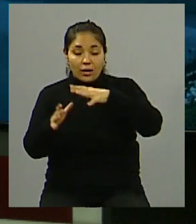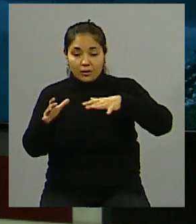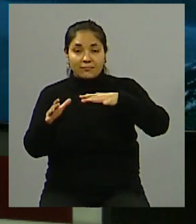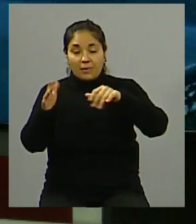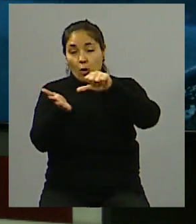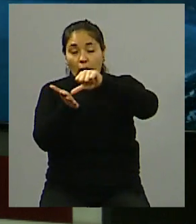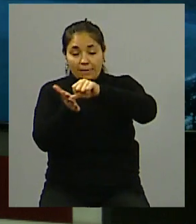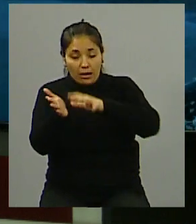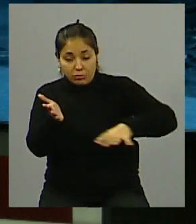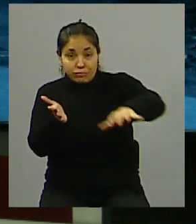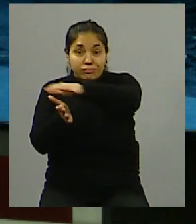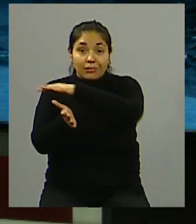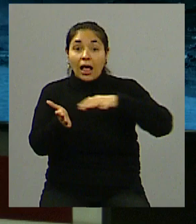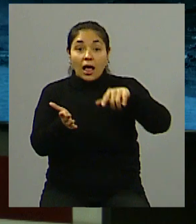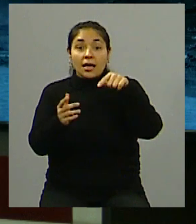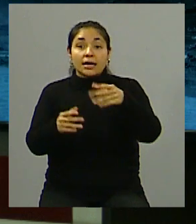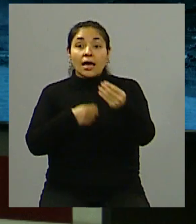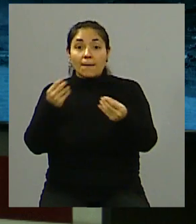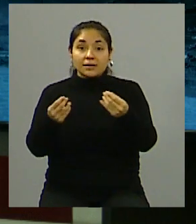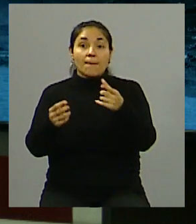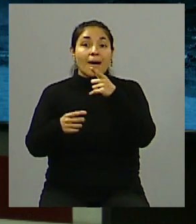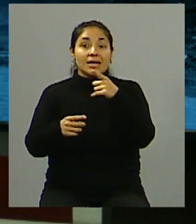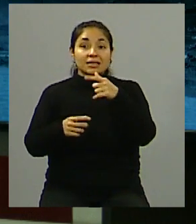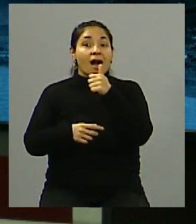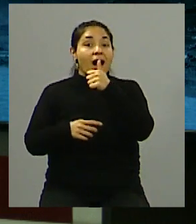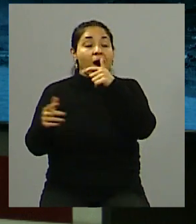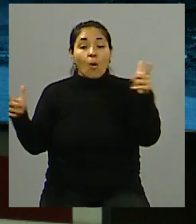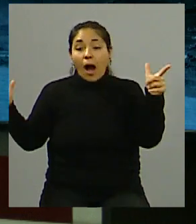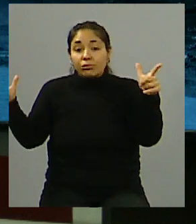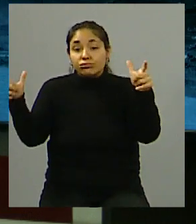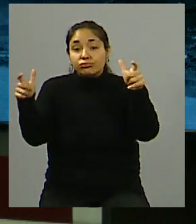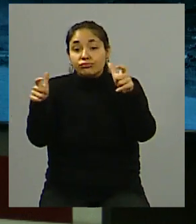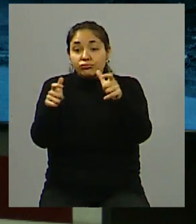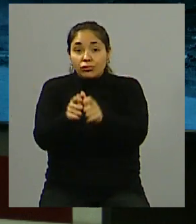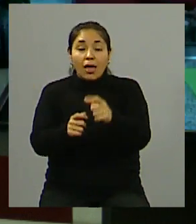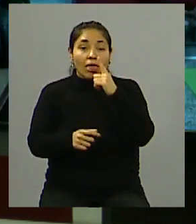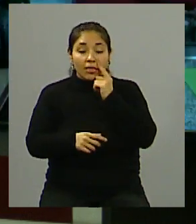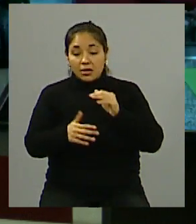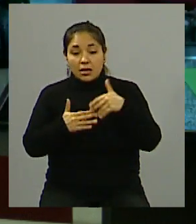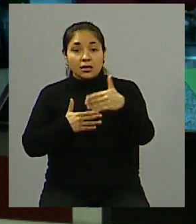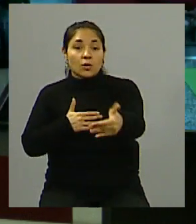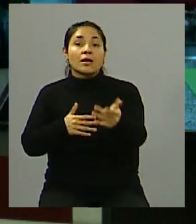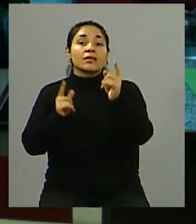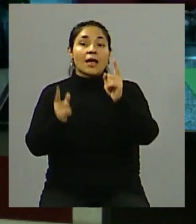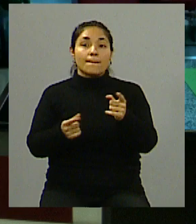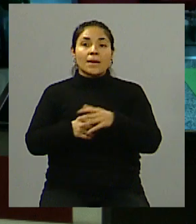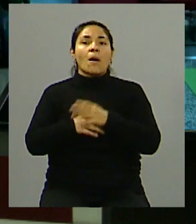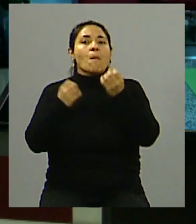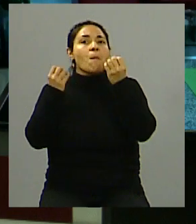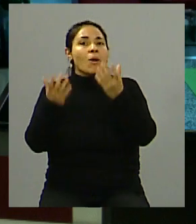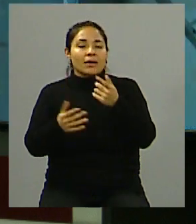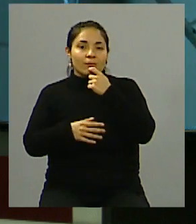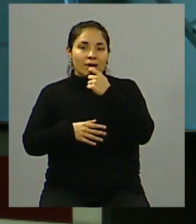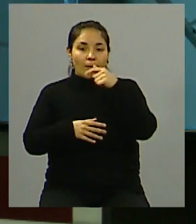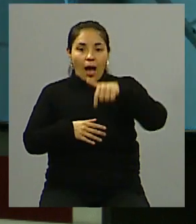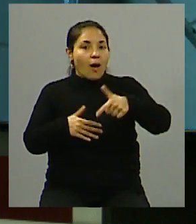metropolitana, pero bueno, se habla de que se van a quedar sin agua en algunos días, pero no se habla de esta situación, ¿no? De por qué se llega a